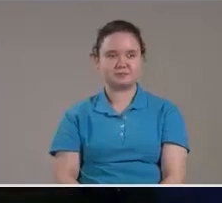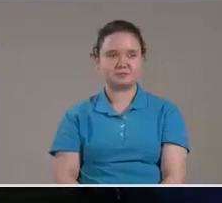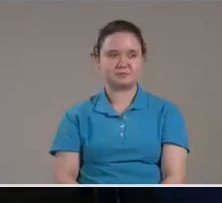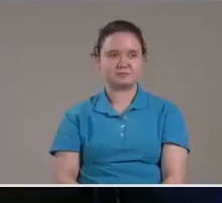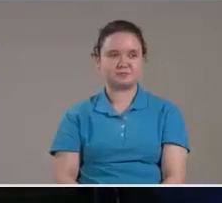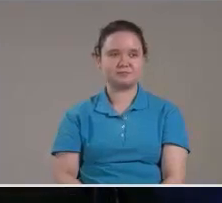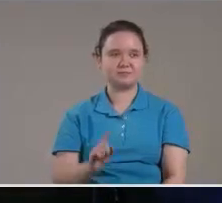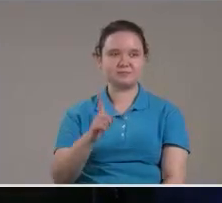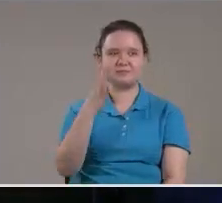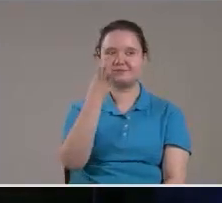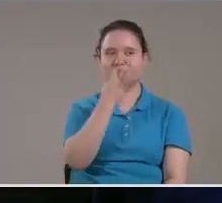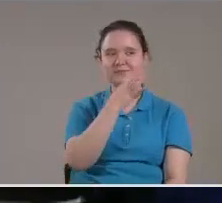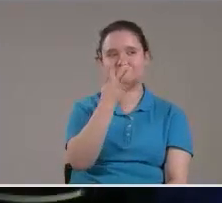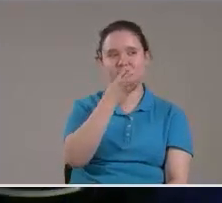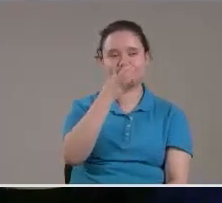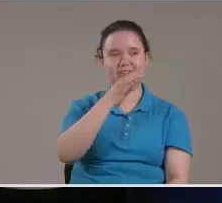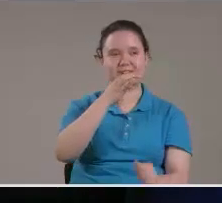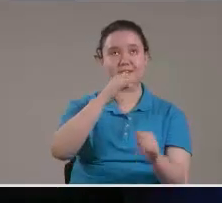una cinta